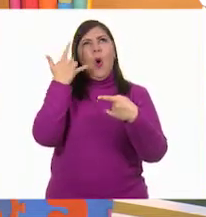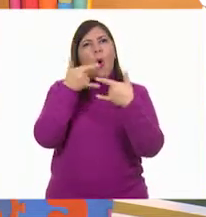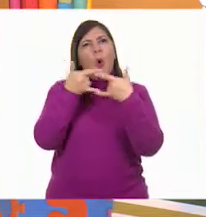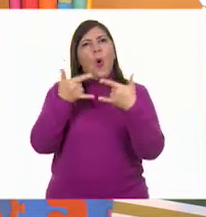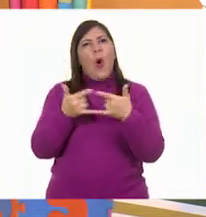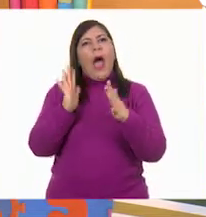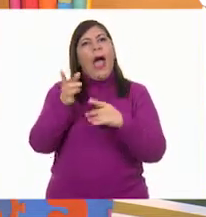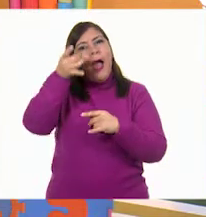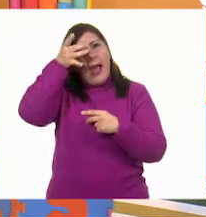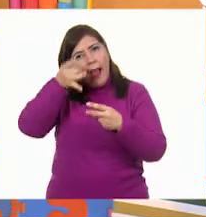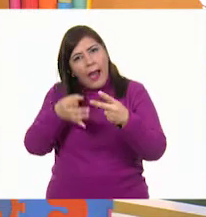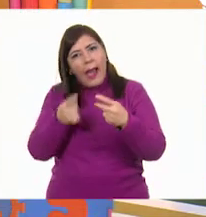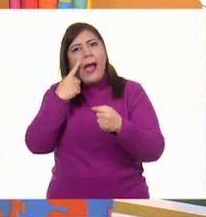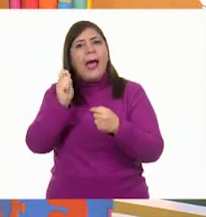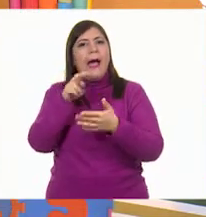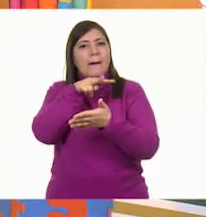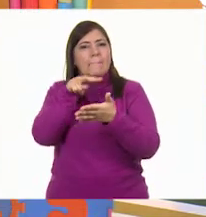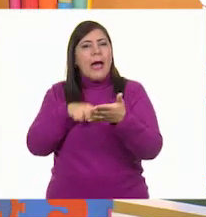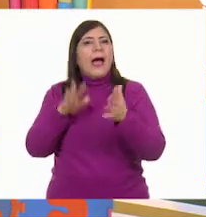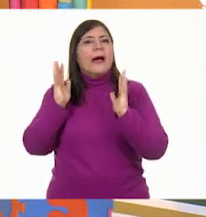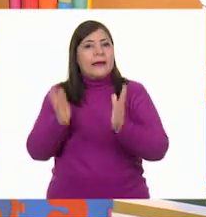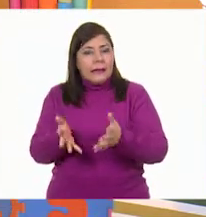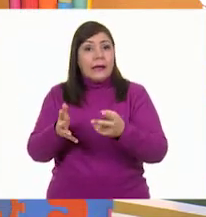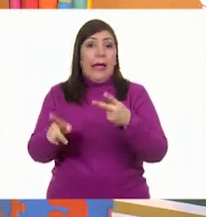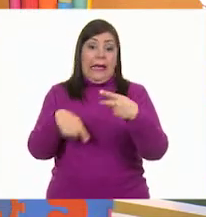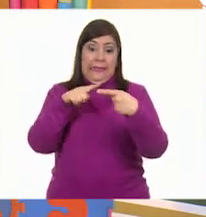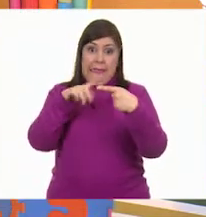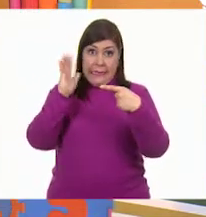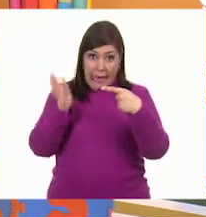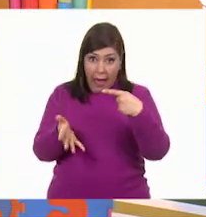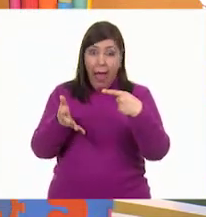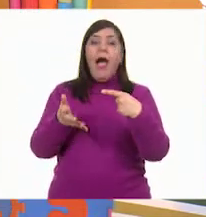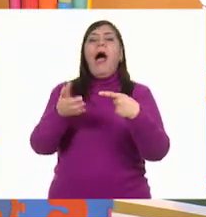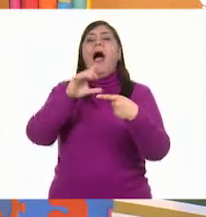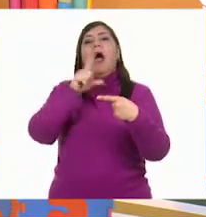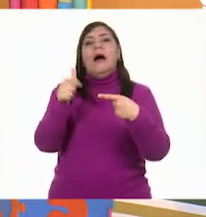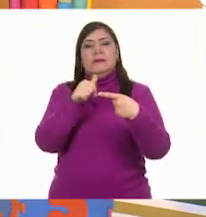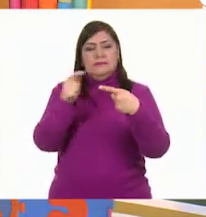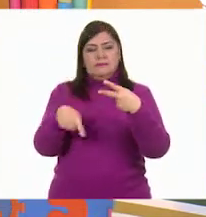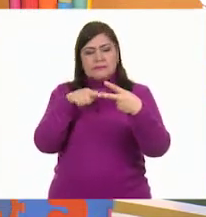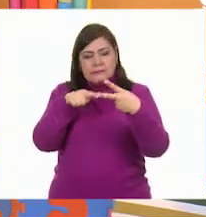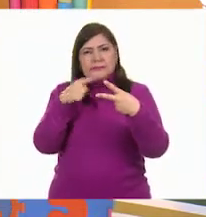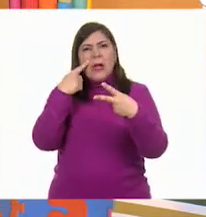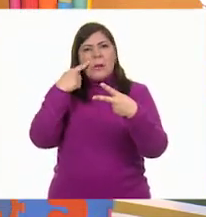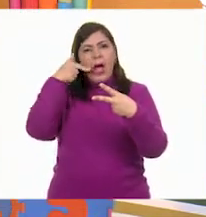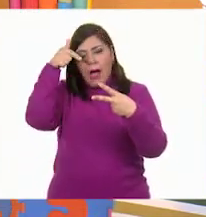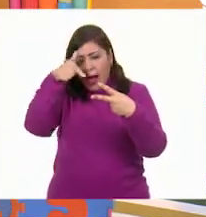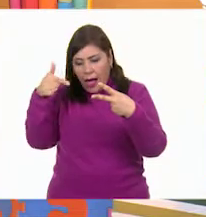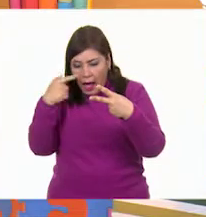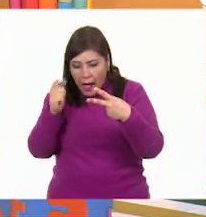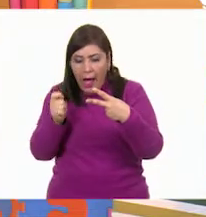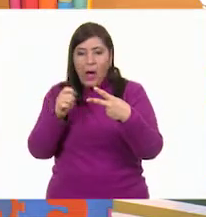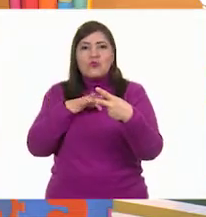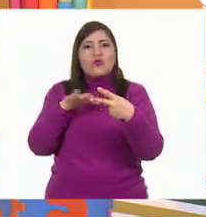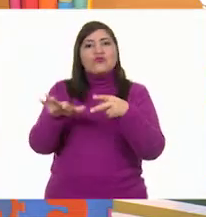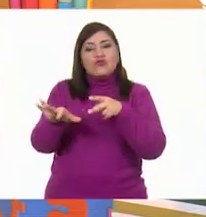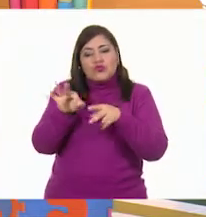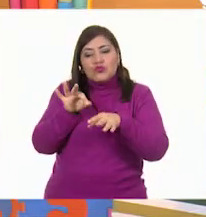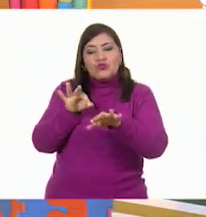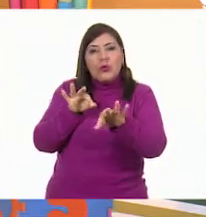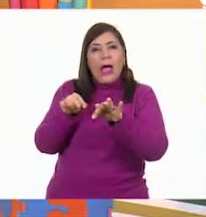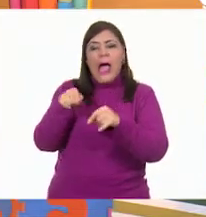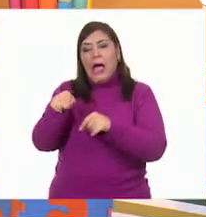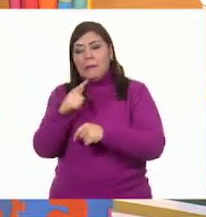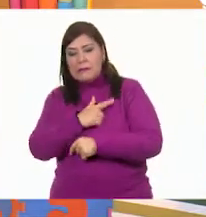realizado. Ya que tenemos esas lecturas, ahora tenemos que identificarlas, pues, seleccionarlas, decir, ah,